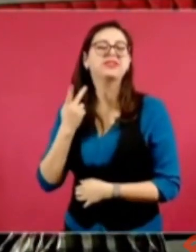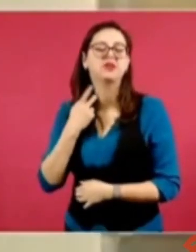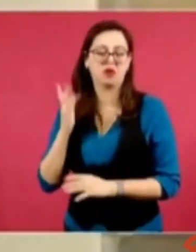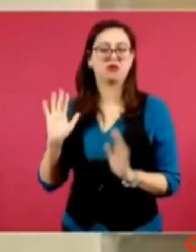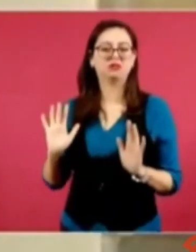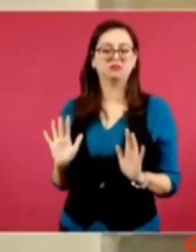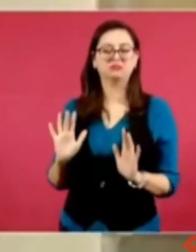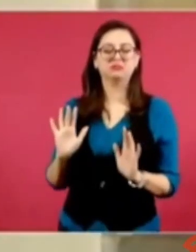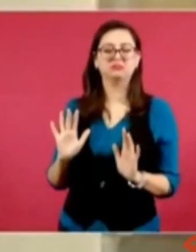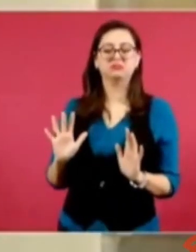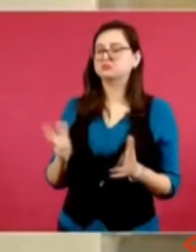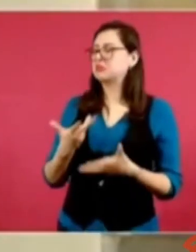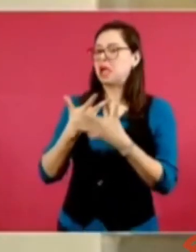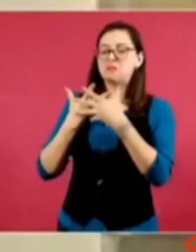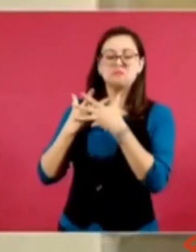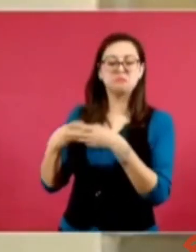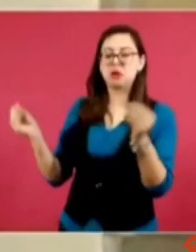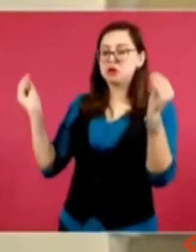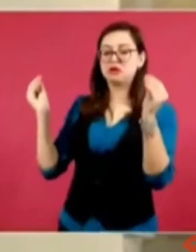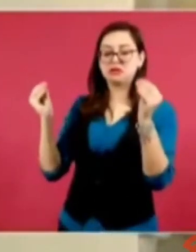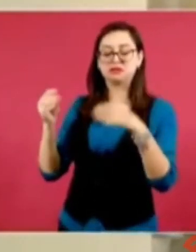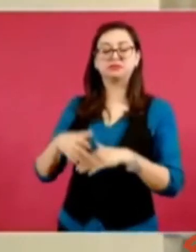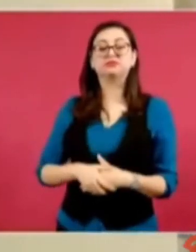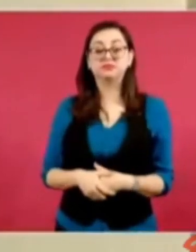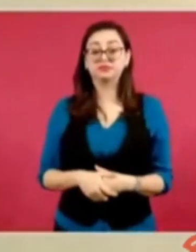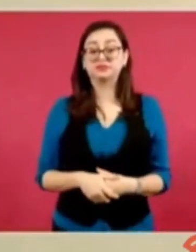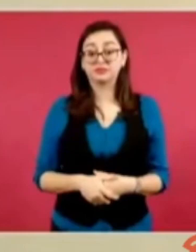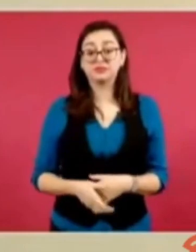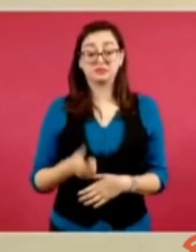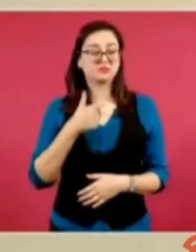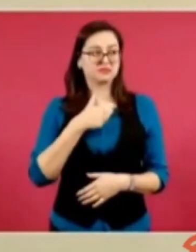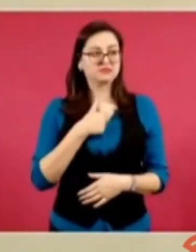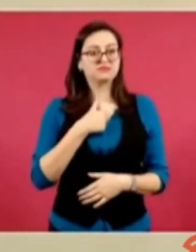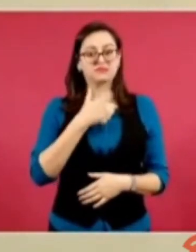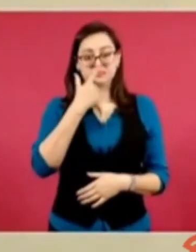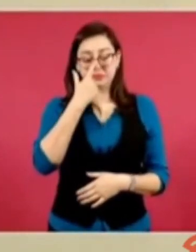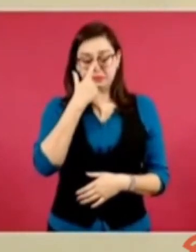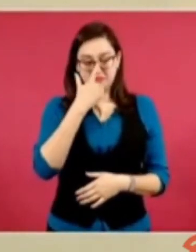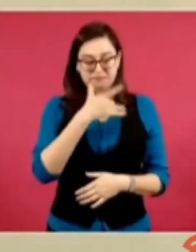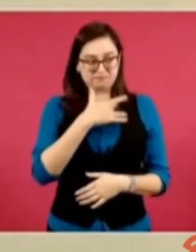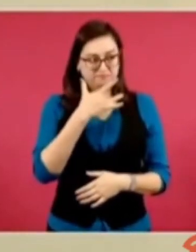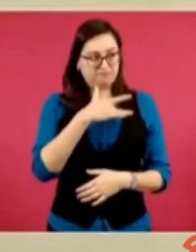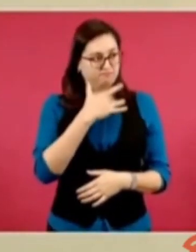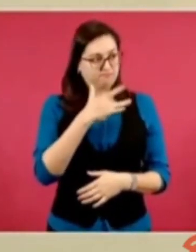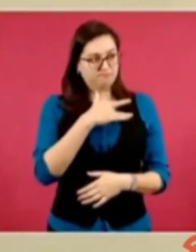también en los momentos de mayor violencia